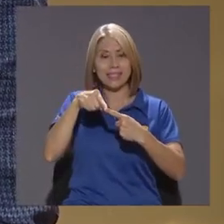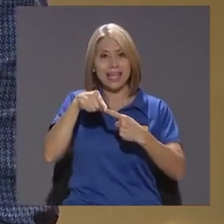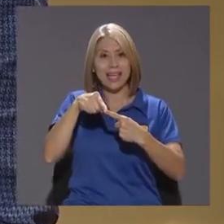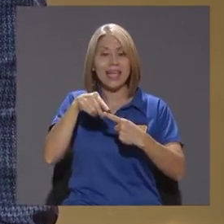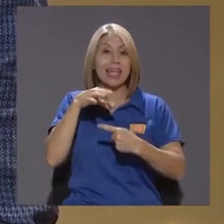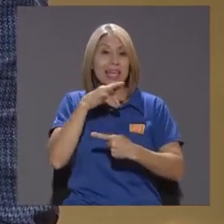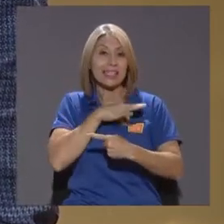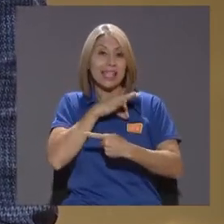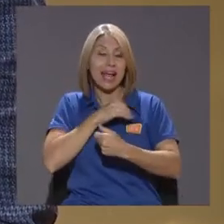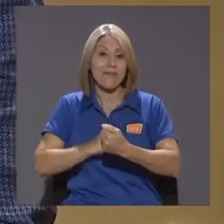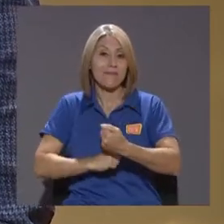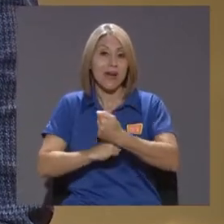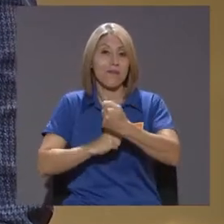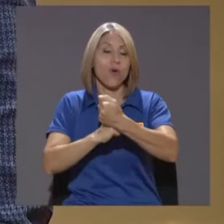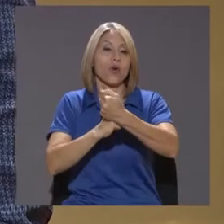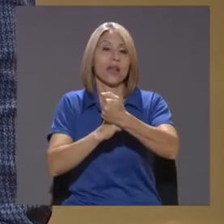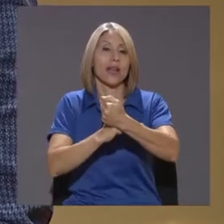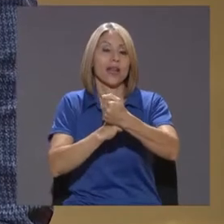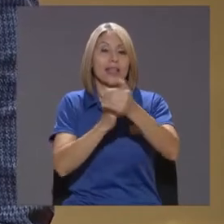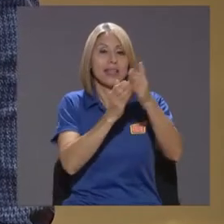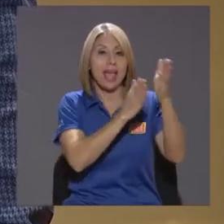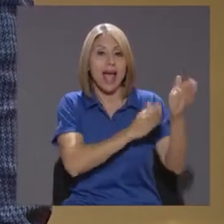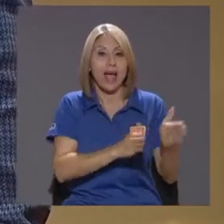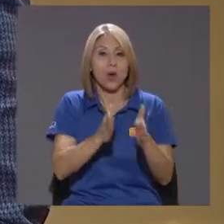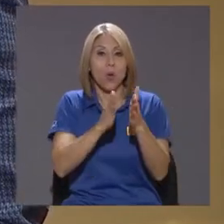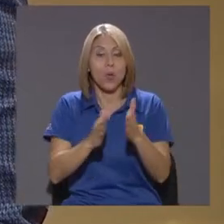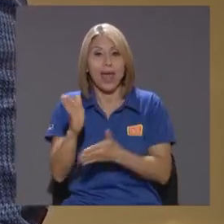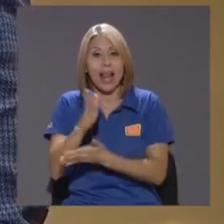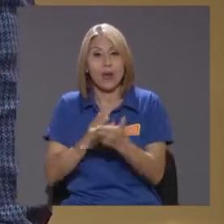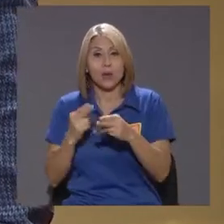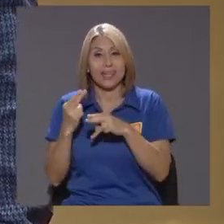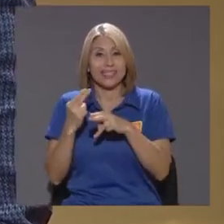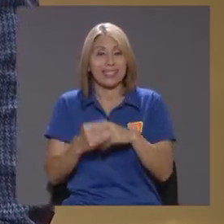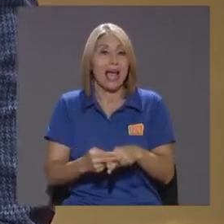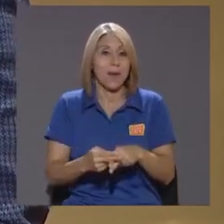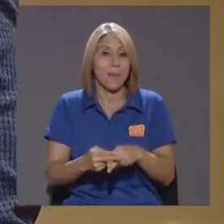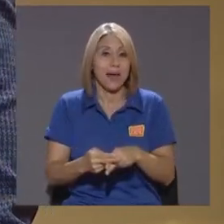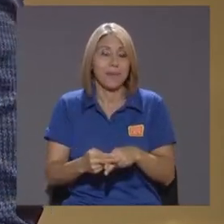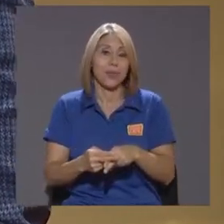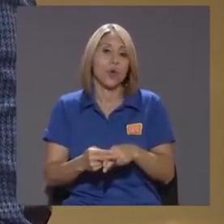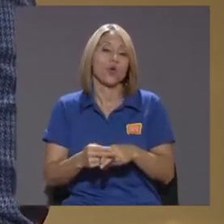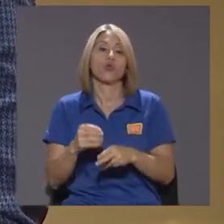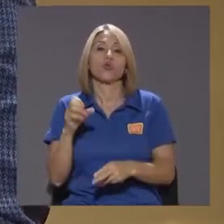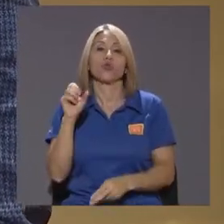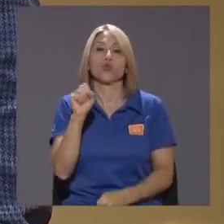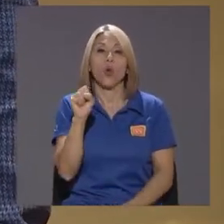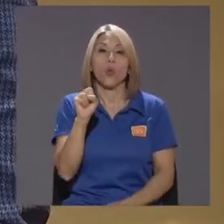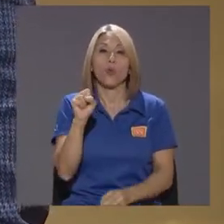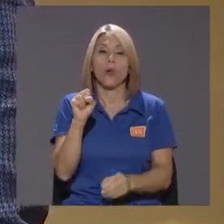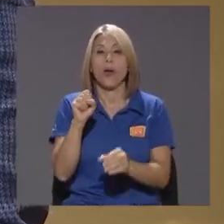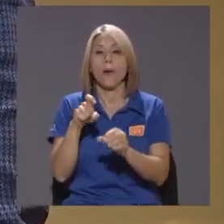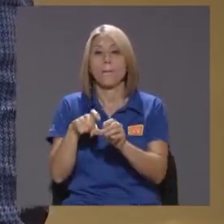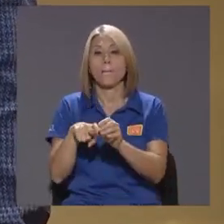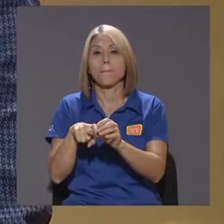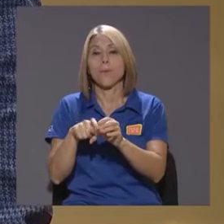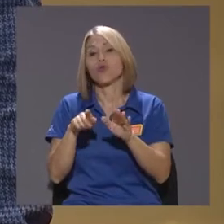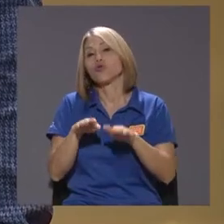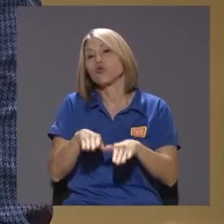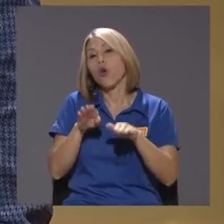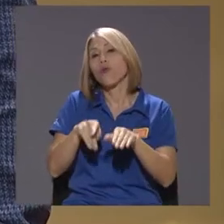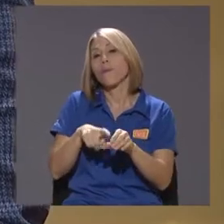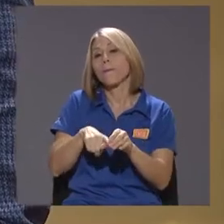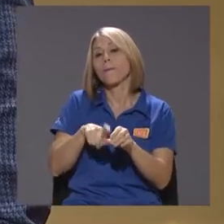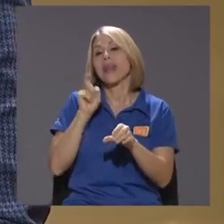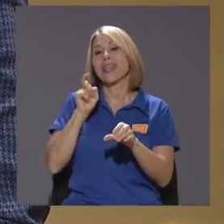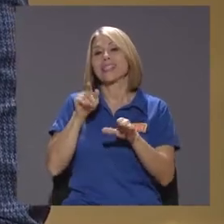posible Acomodar Lo que se llama No sé si nos va dar tiempo De llegar a este Un soft Brexit Y los franceses Que ya